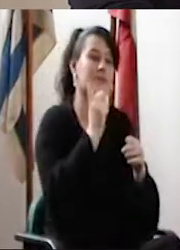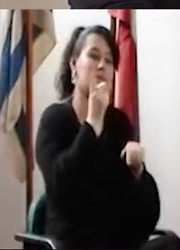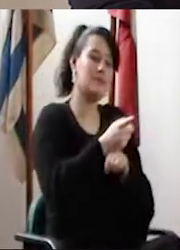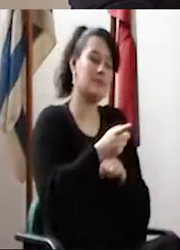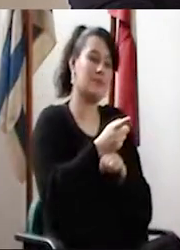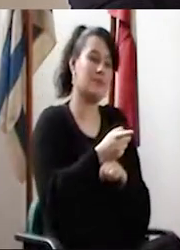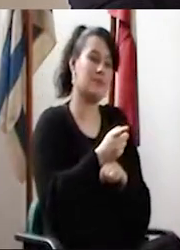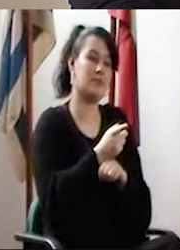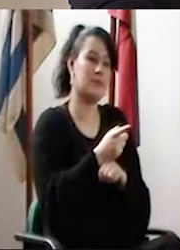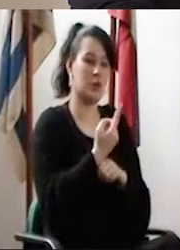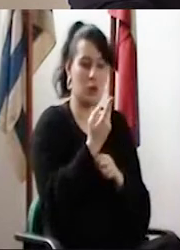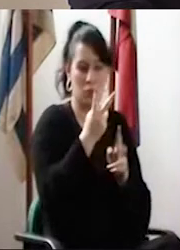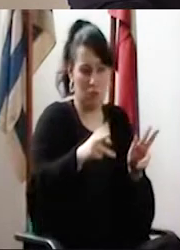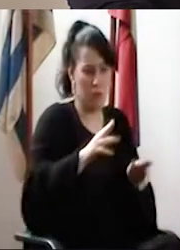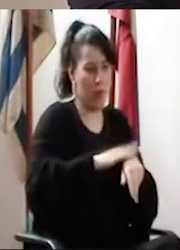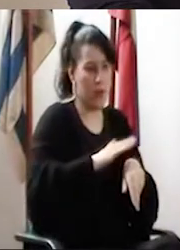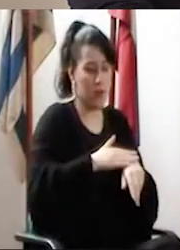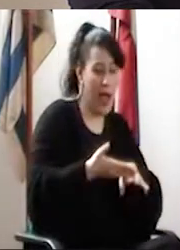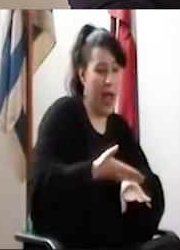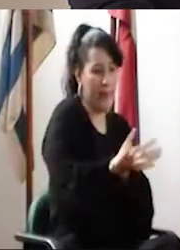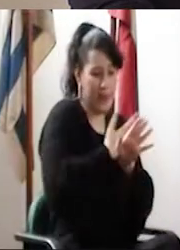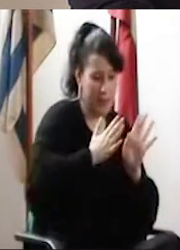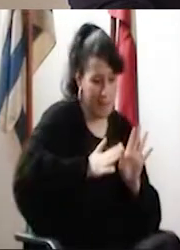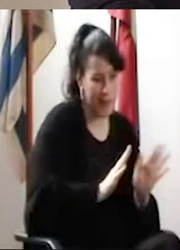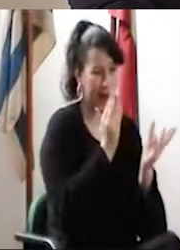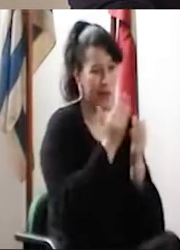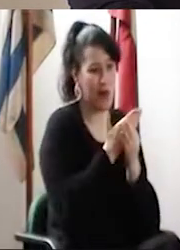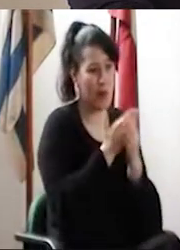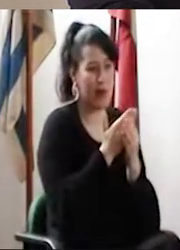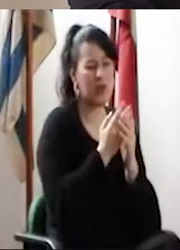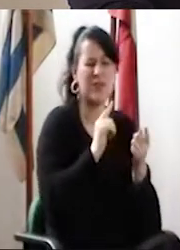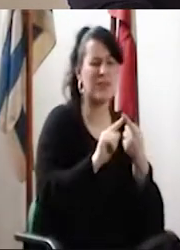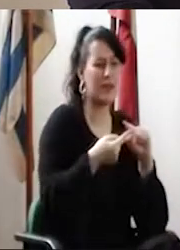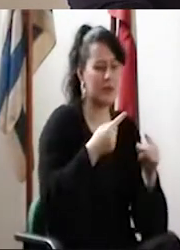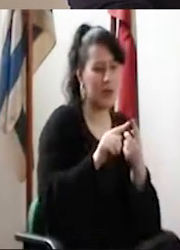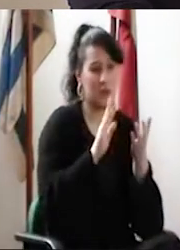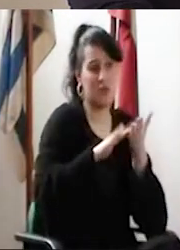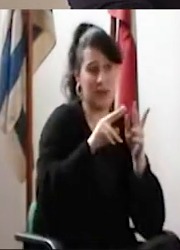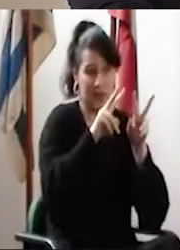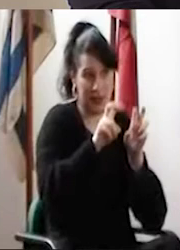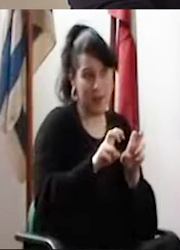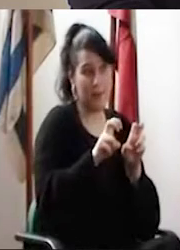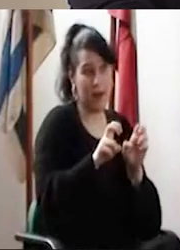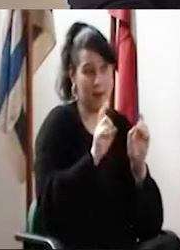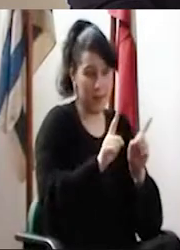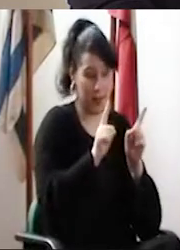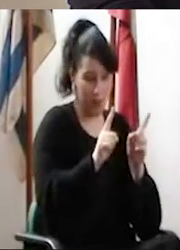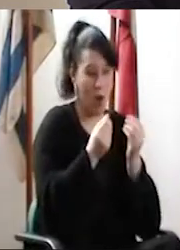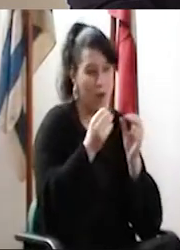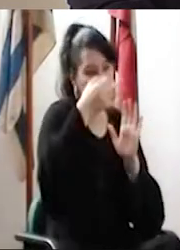Para eso, tuvo que, durante un tiempo, preparar algunos documentos que tuvieran que ver con